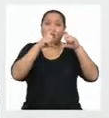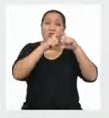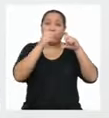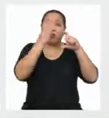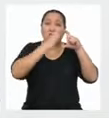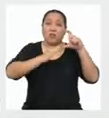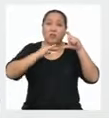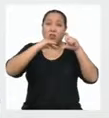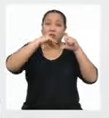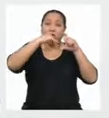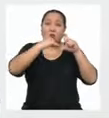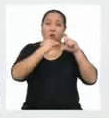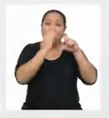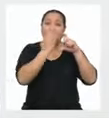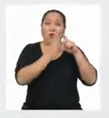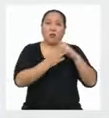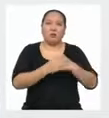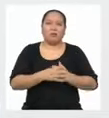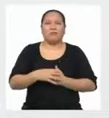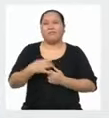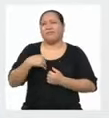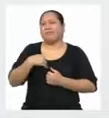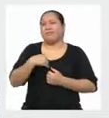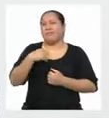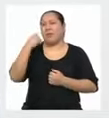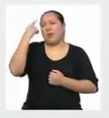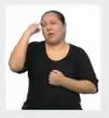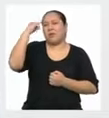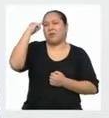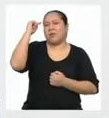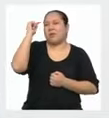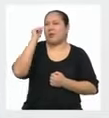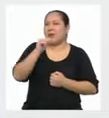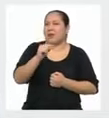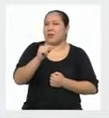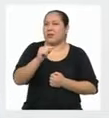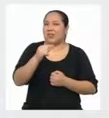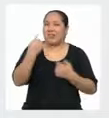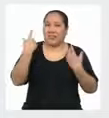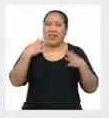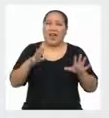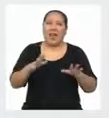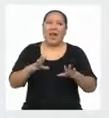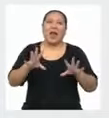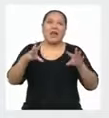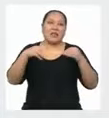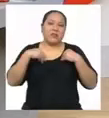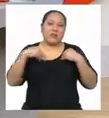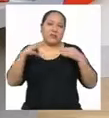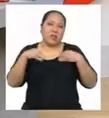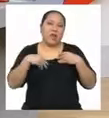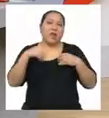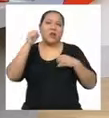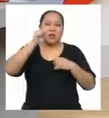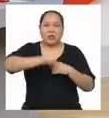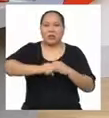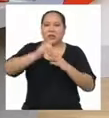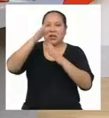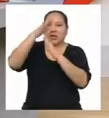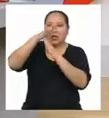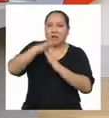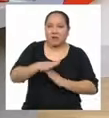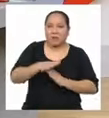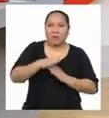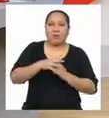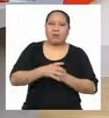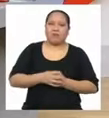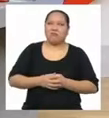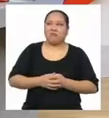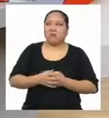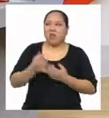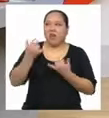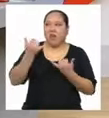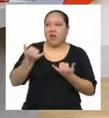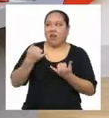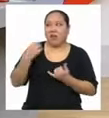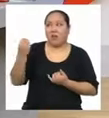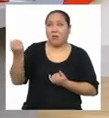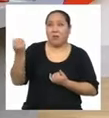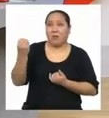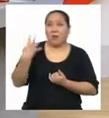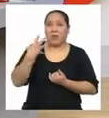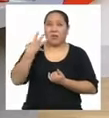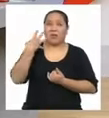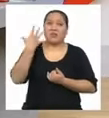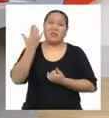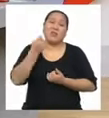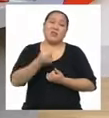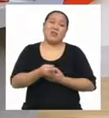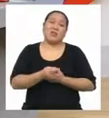Pero con ello me imagino que nadie pudo negar que la discriminación existe Ahora, me dicen que es un problema